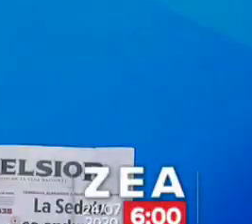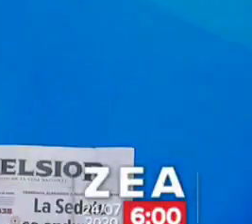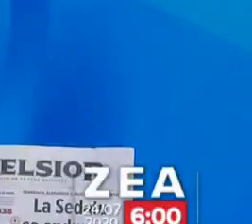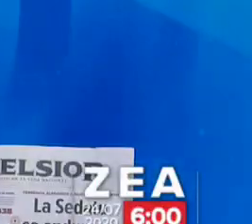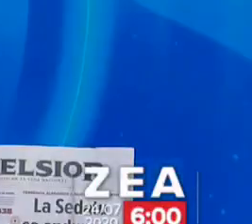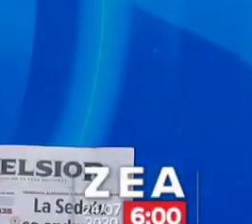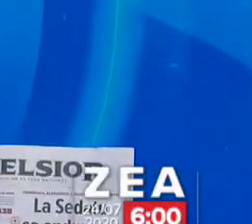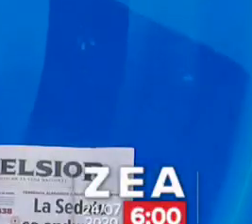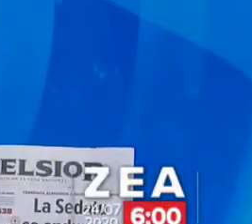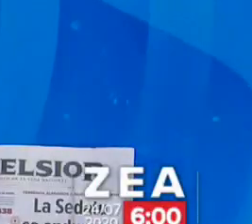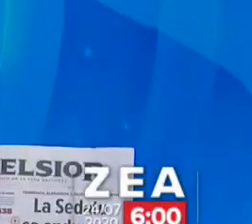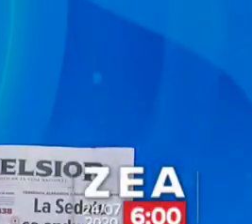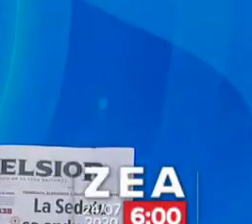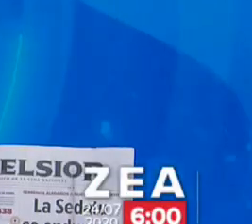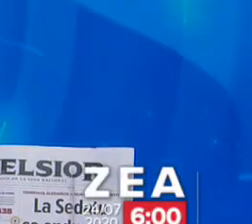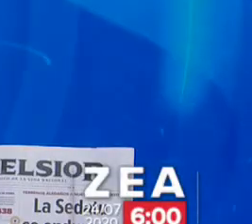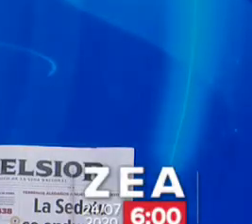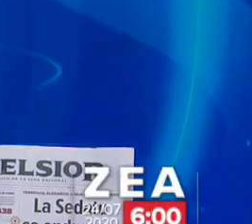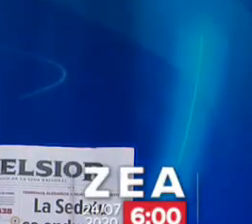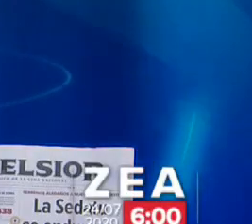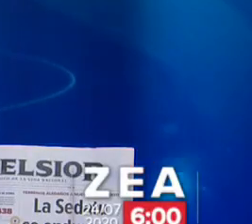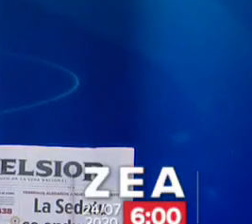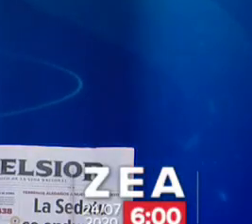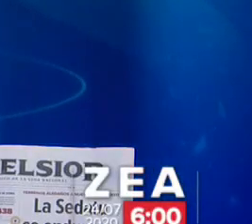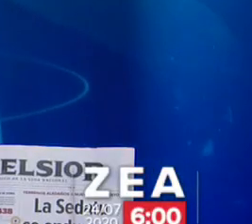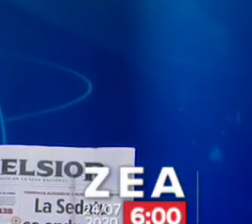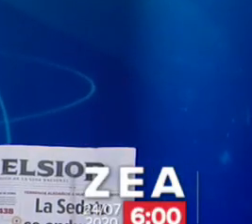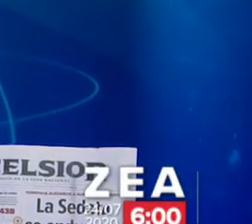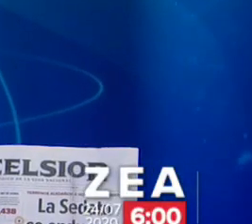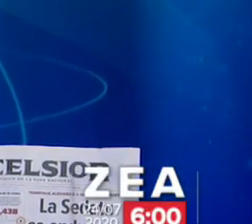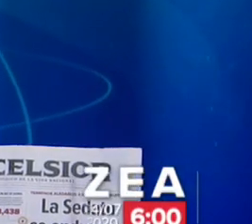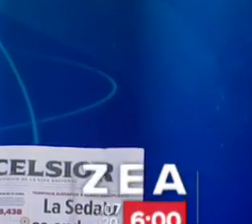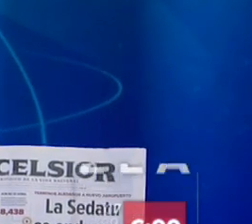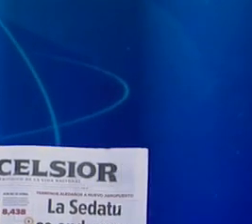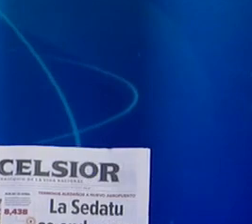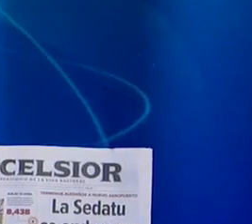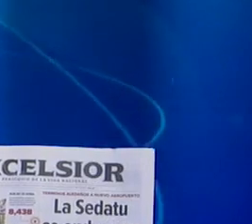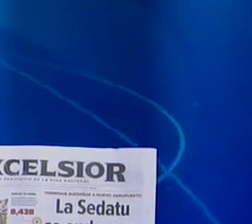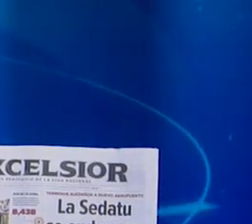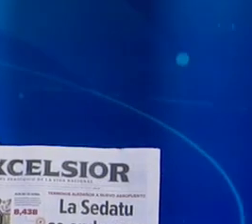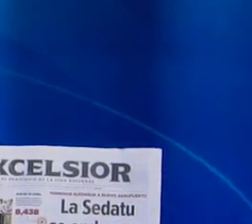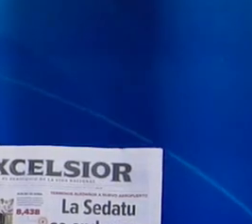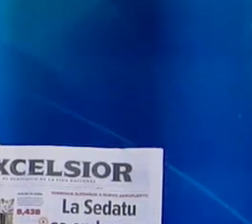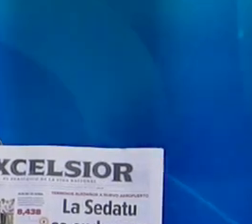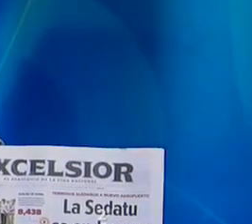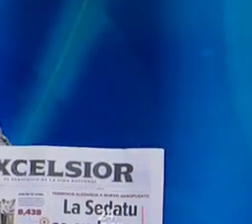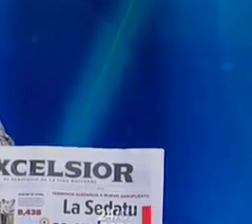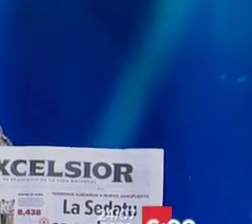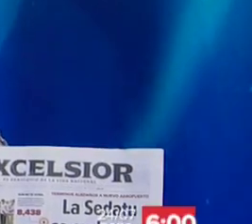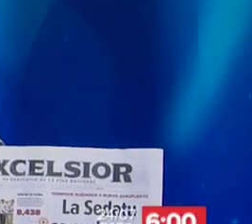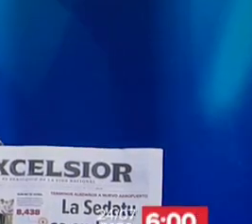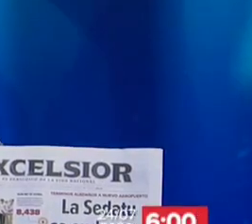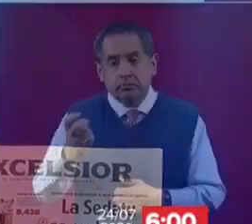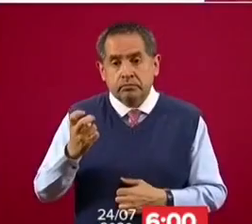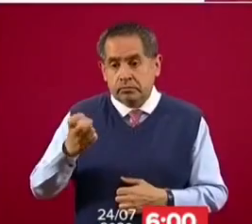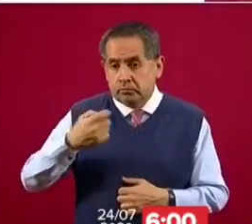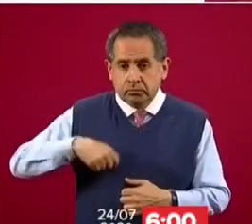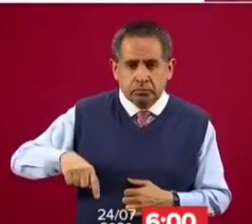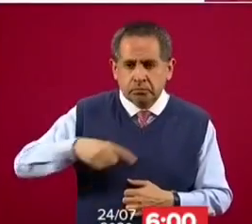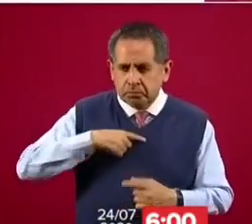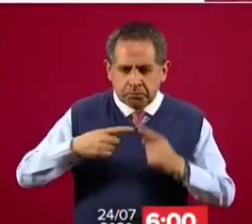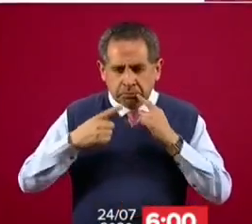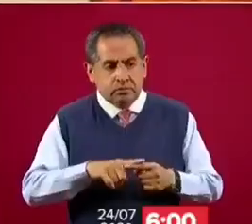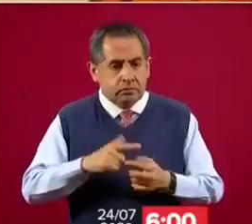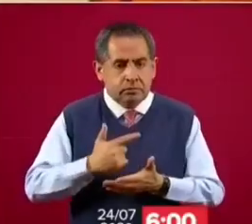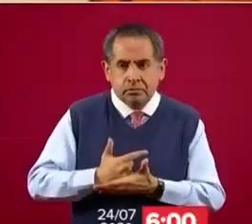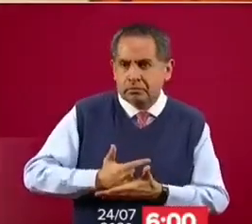Y bueno, nunca falta quien busca sacar ventaja de la ayuda entregada por el gobierno a quienes más lo necesitan. La Secretaría del Bienestar dio a conocer que realiza